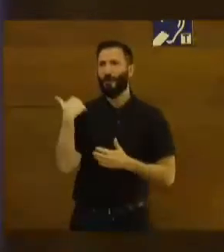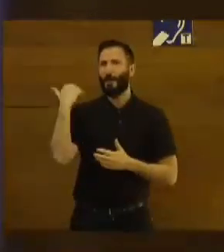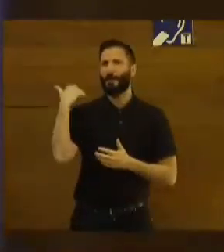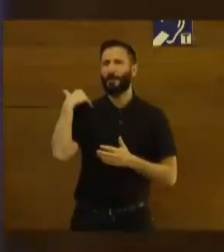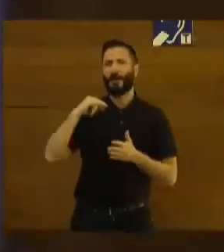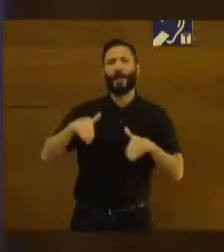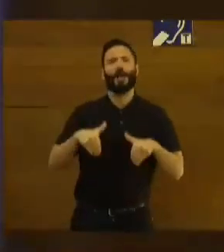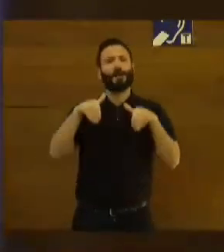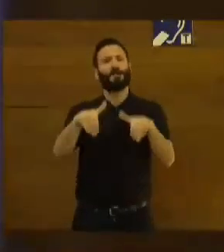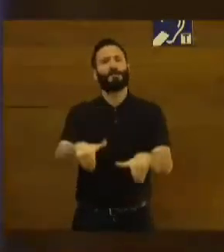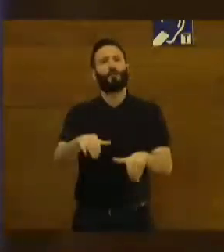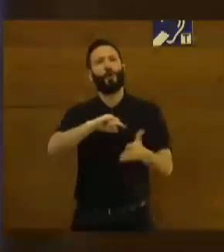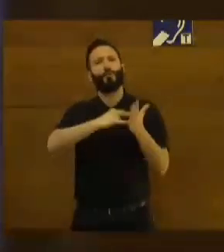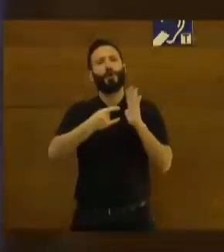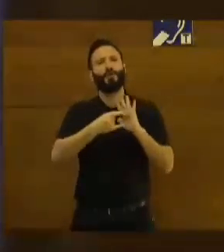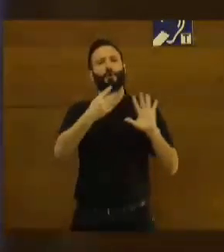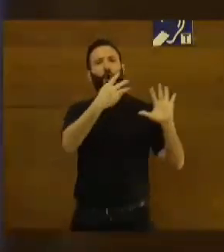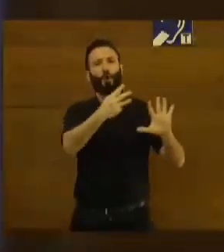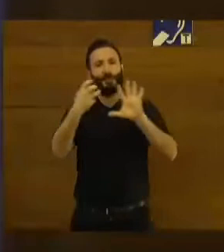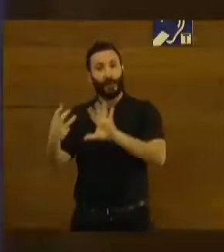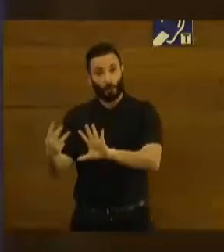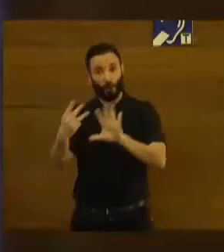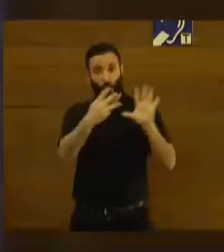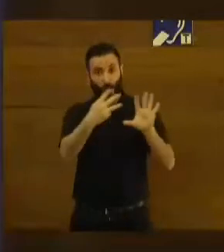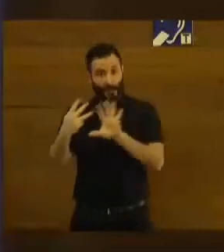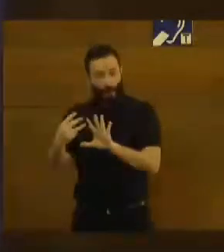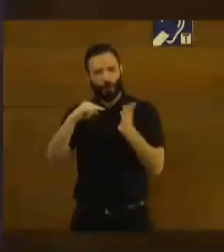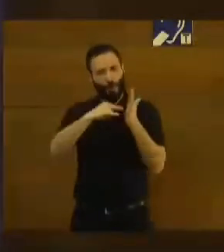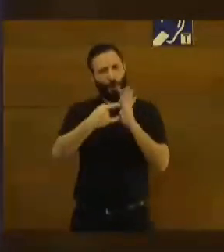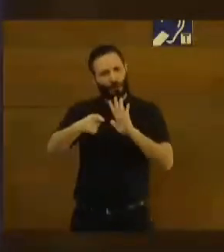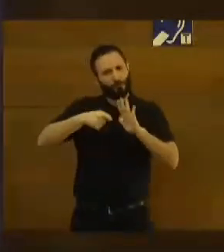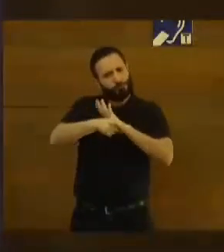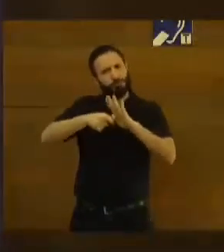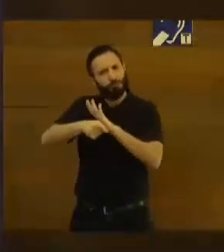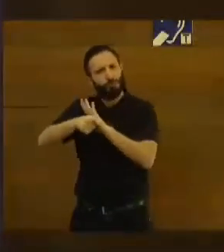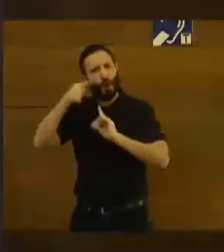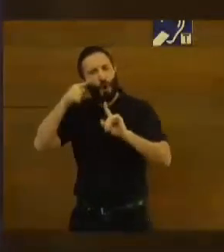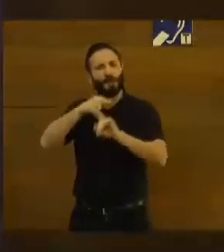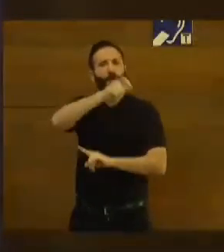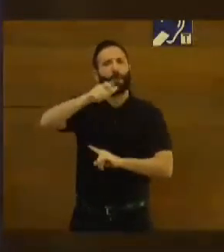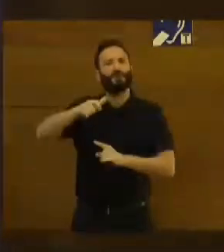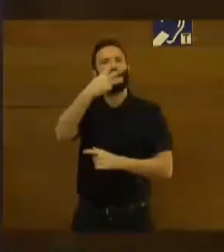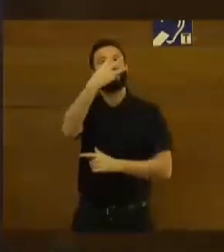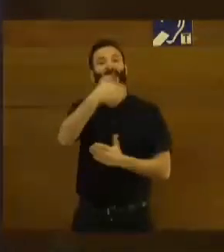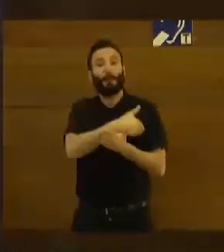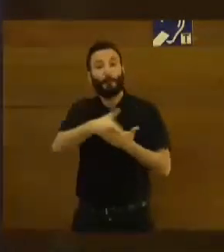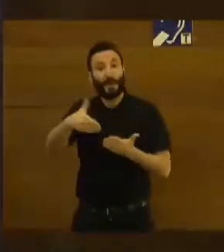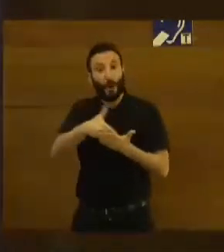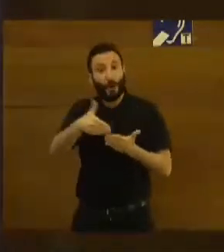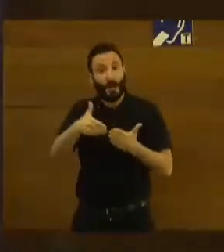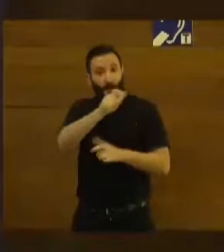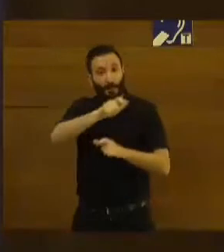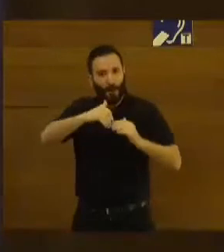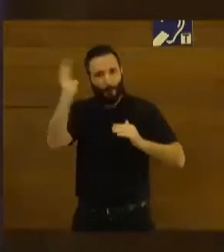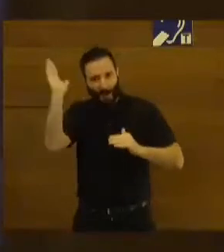candidaturas, 88 proyectos para ser precisos, que benefician a más de 3 millones de personas en toda España. Y